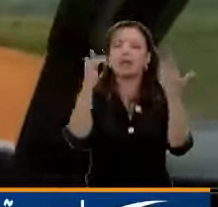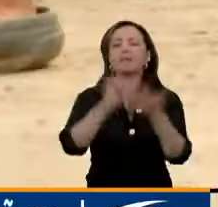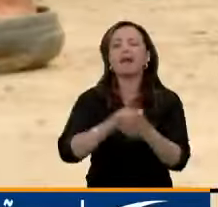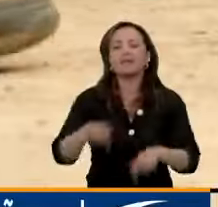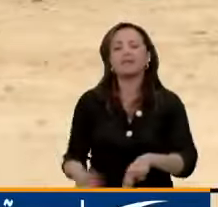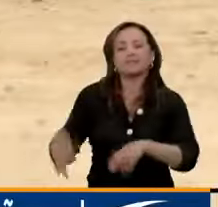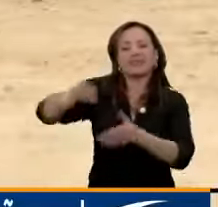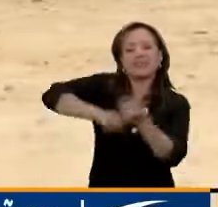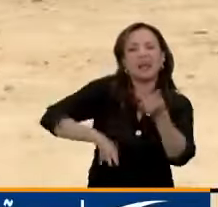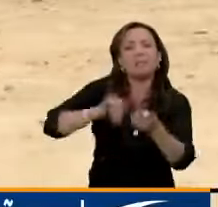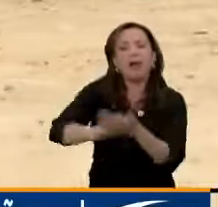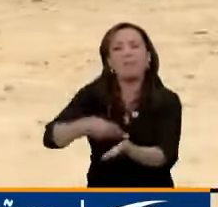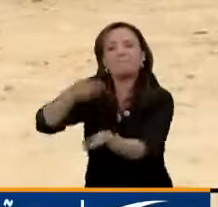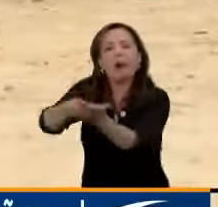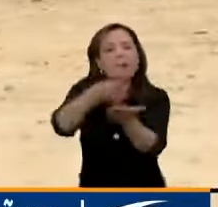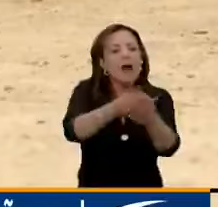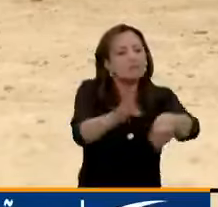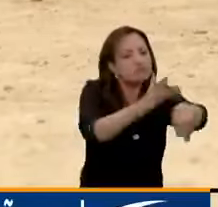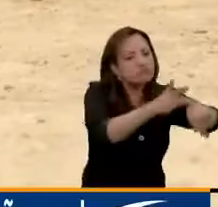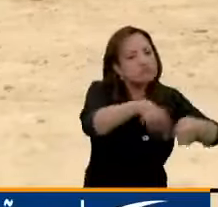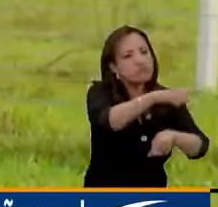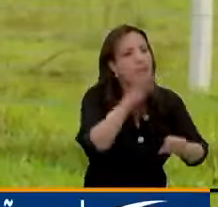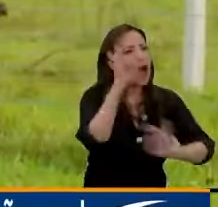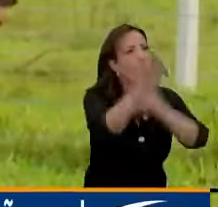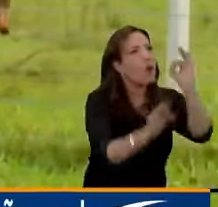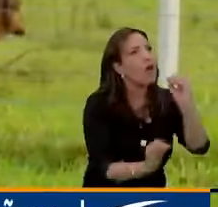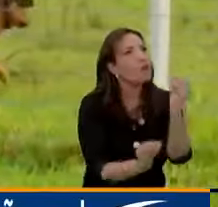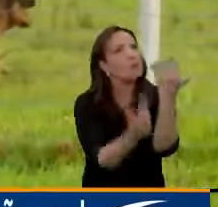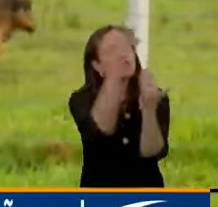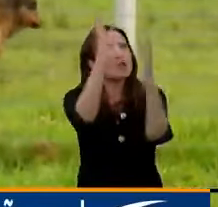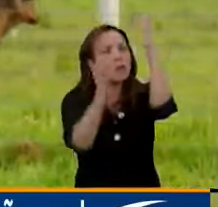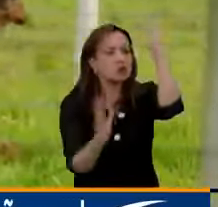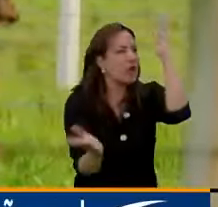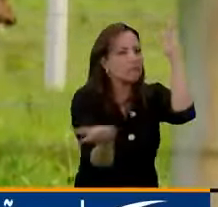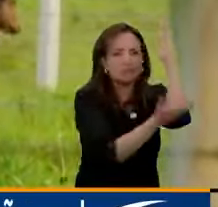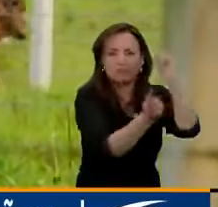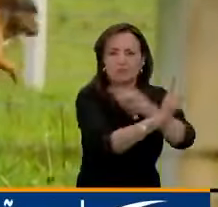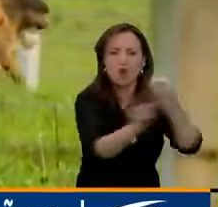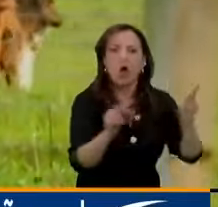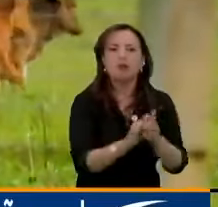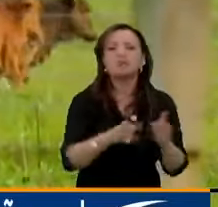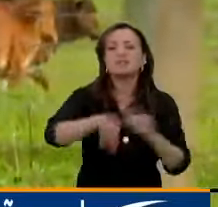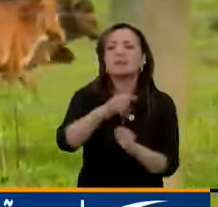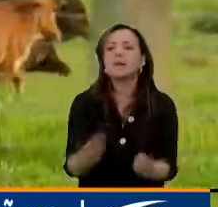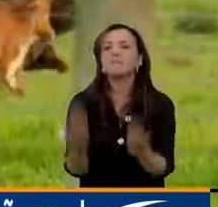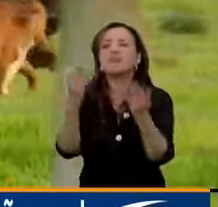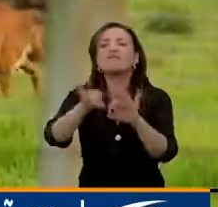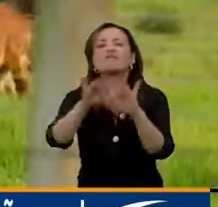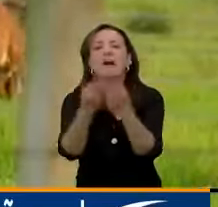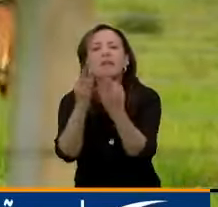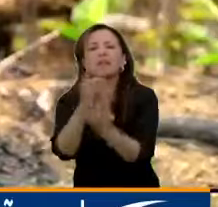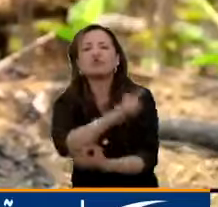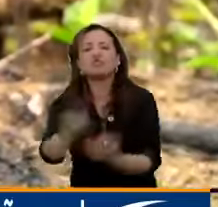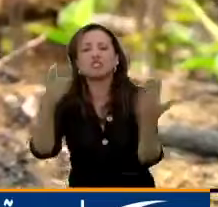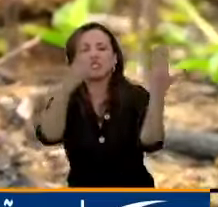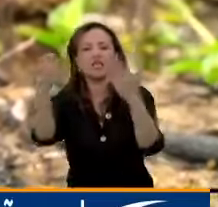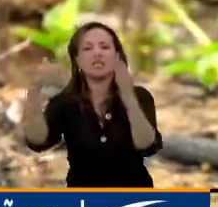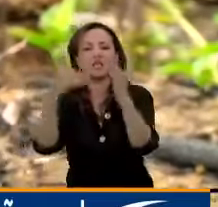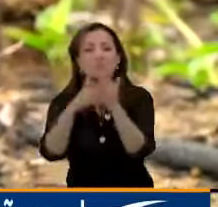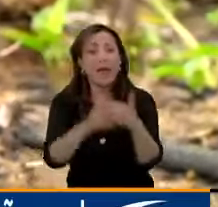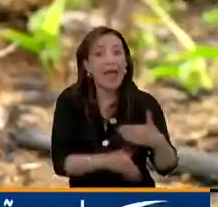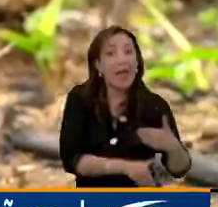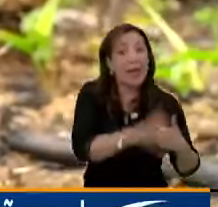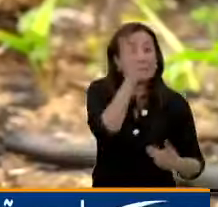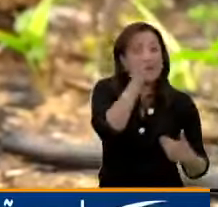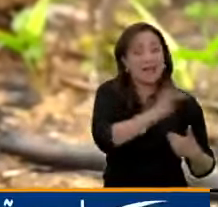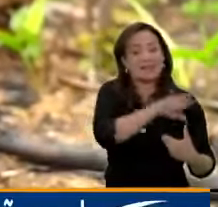incentivos para las comunidades que se comprometen con la protección de los bosques y ha beneficiado a más de 600 mil familias desde su inicio hasta finales de